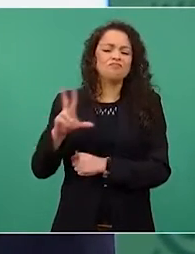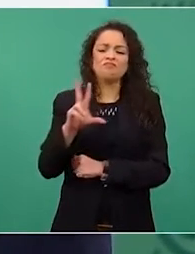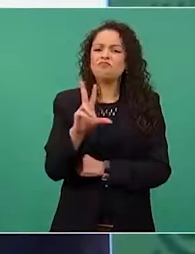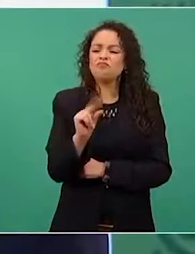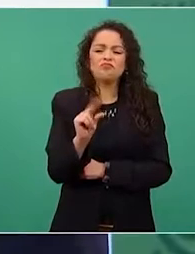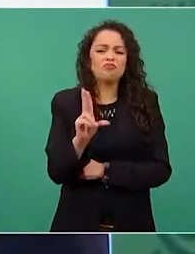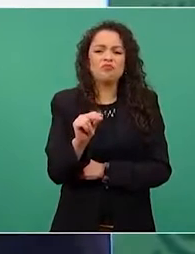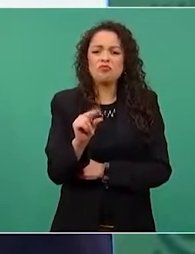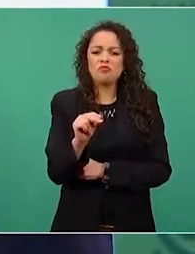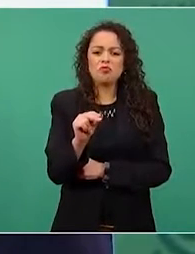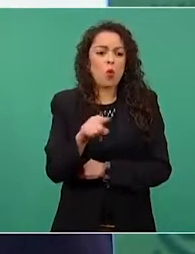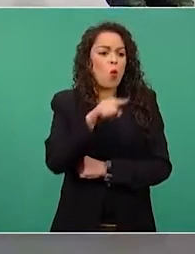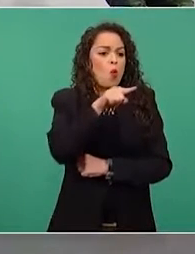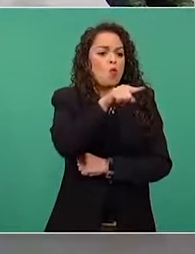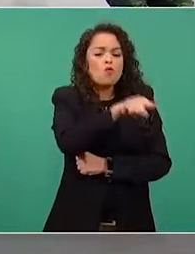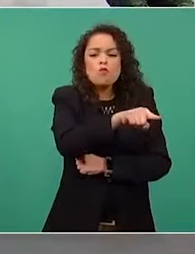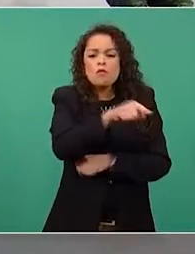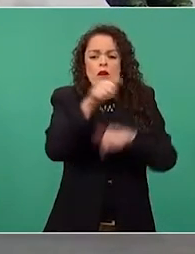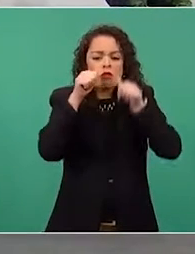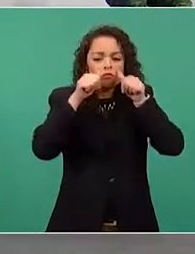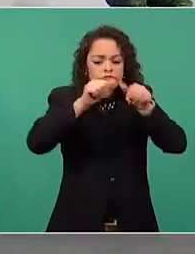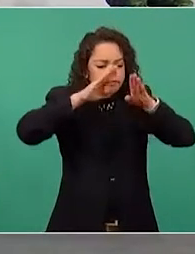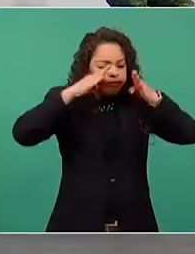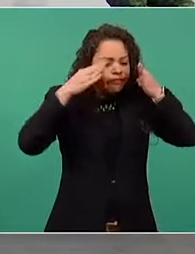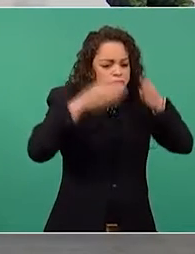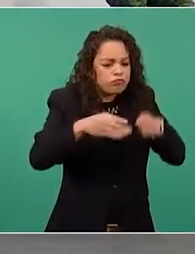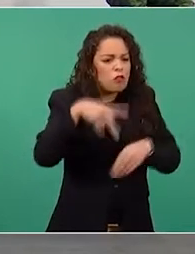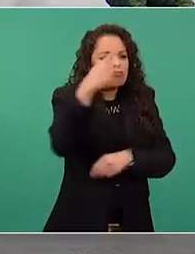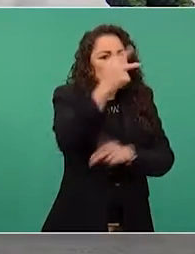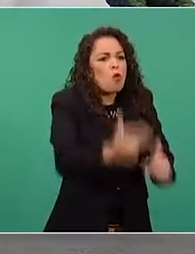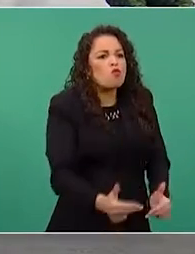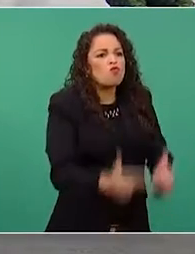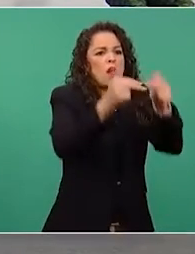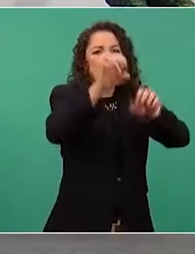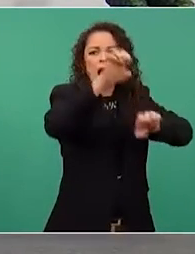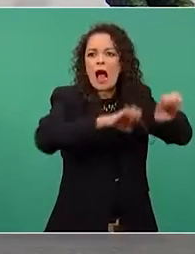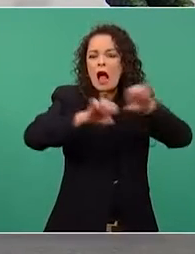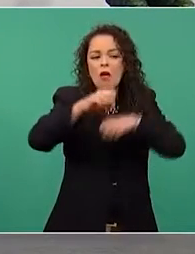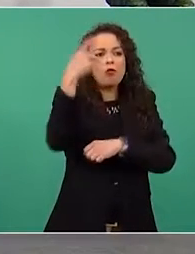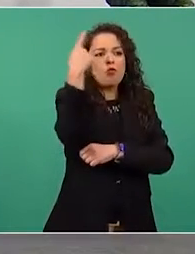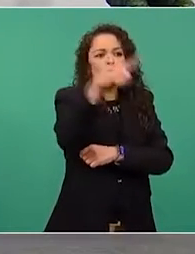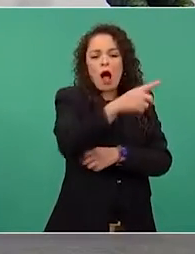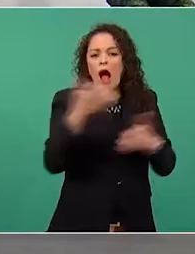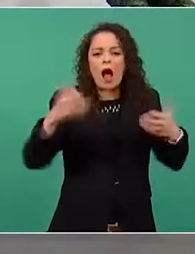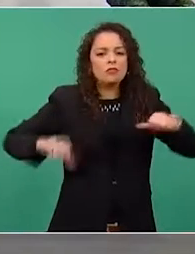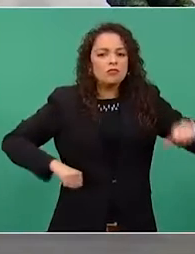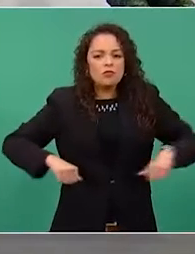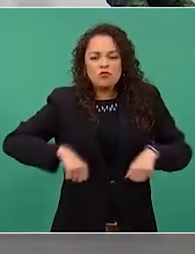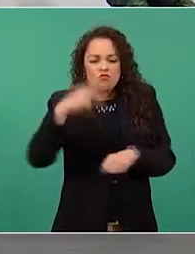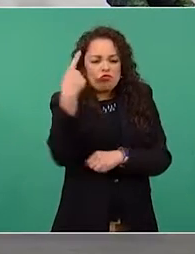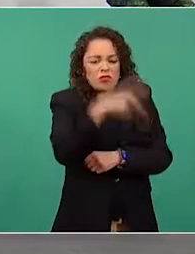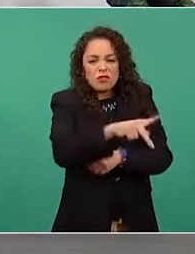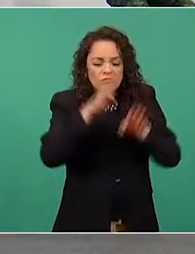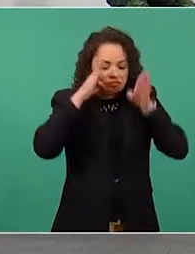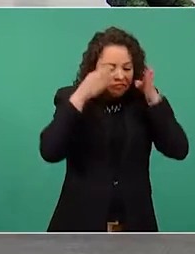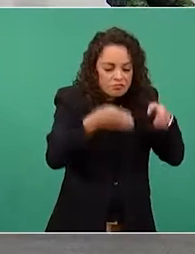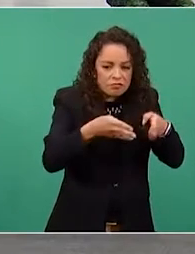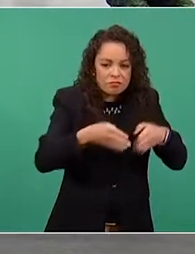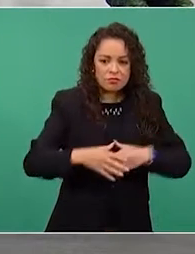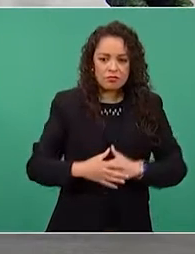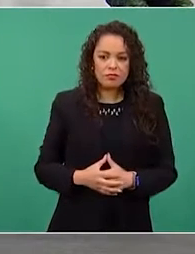anda en sus empresas, en lo suyo, y nos paga